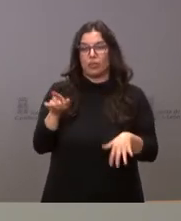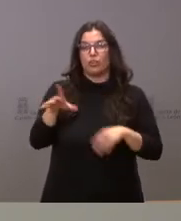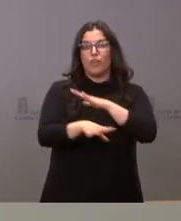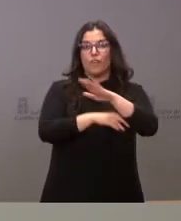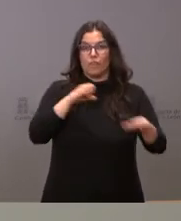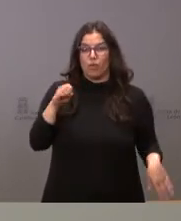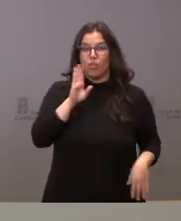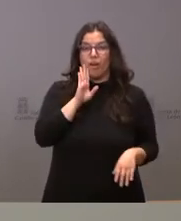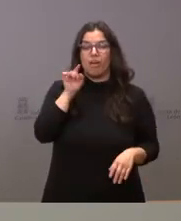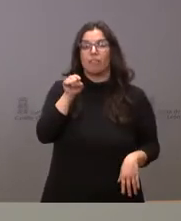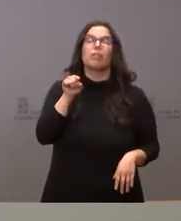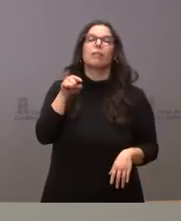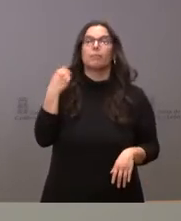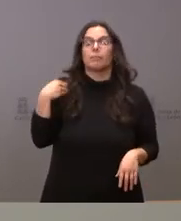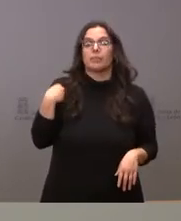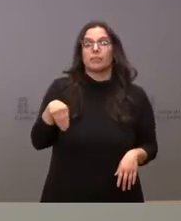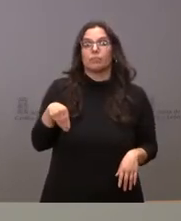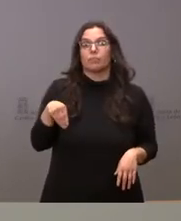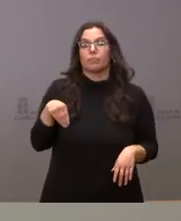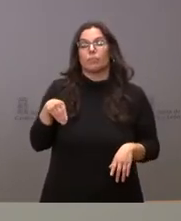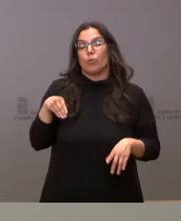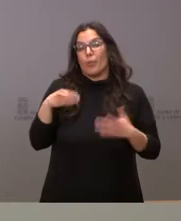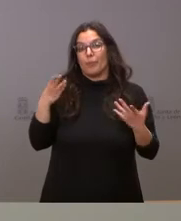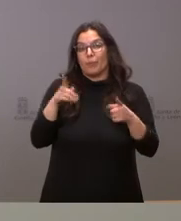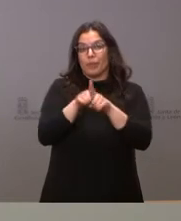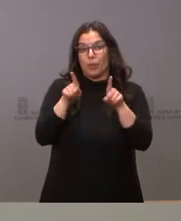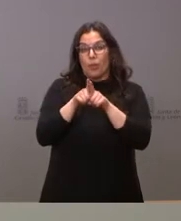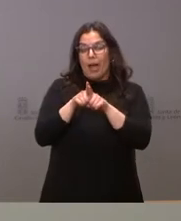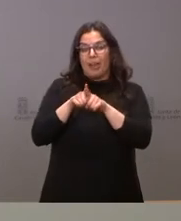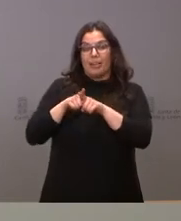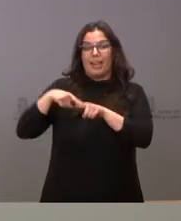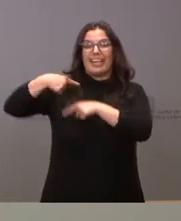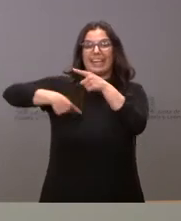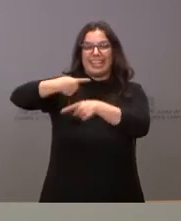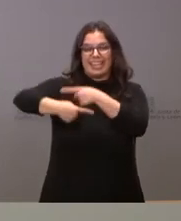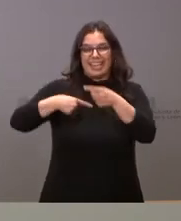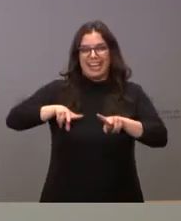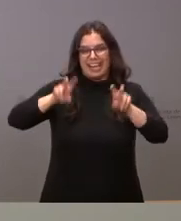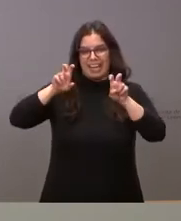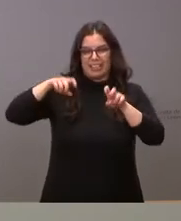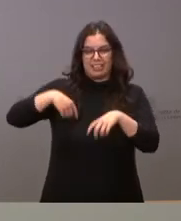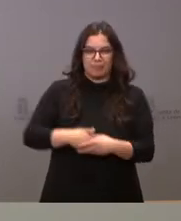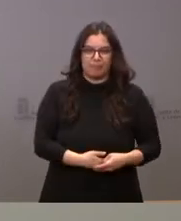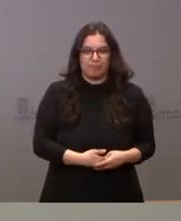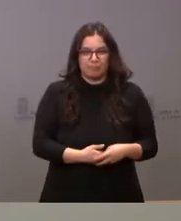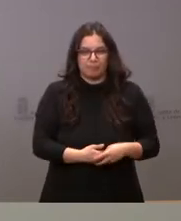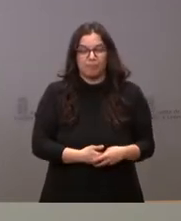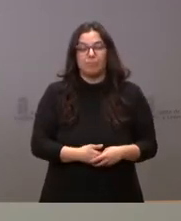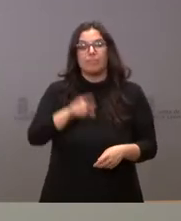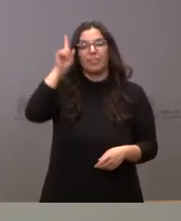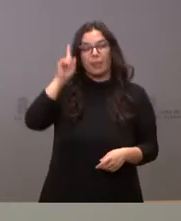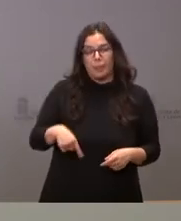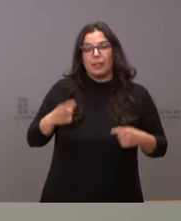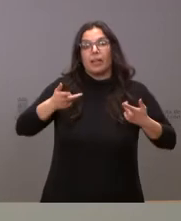REAC dentro de lo que se viene considerando Next Generation. Y se autoriza también,